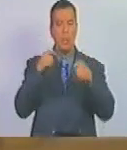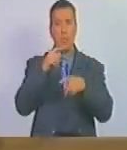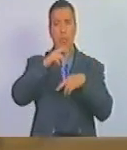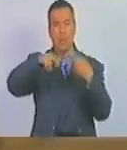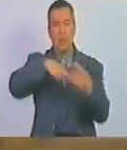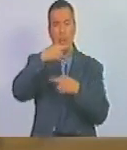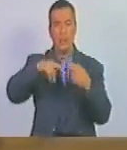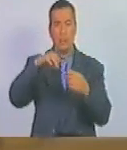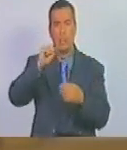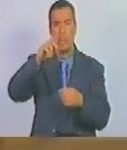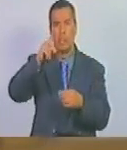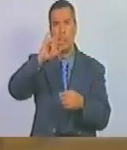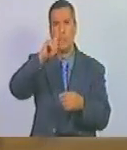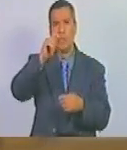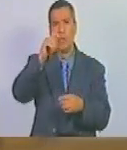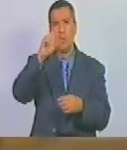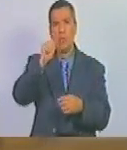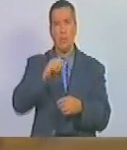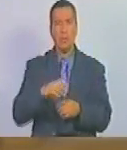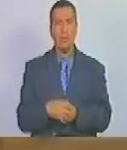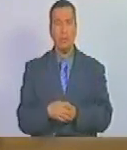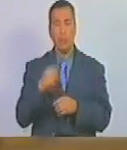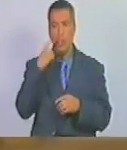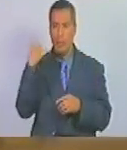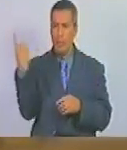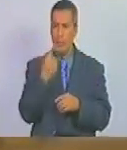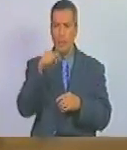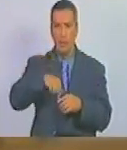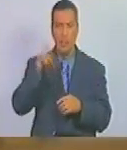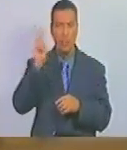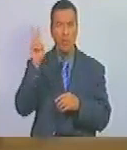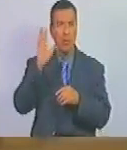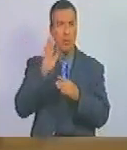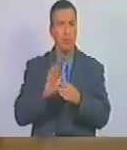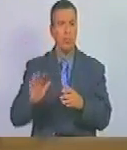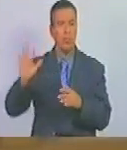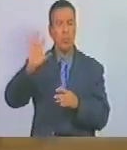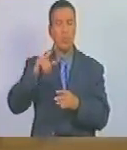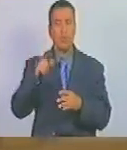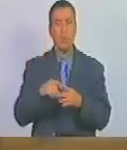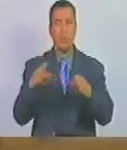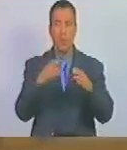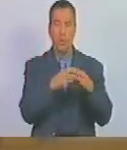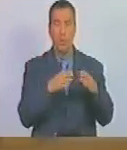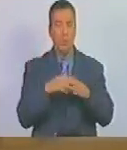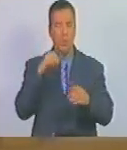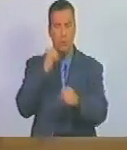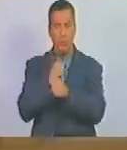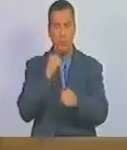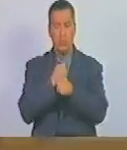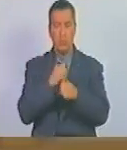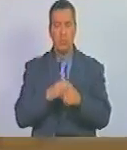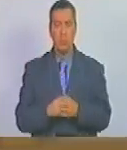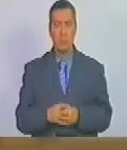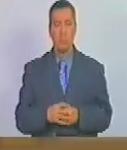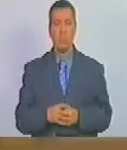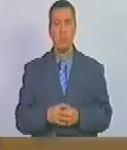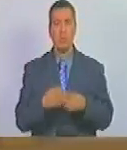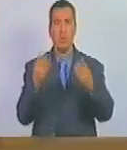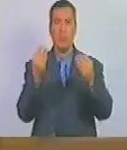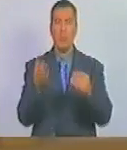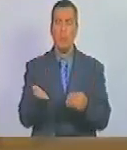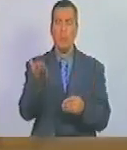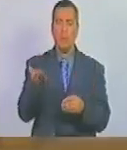la revolución sandinista vino a Venezuela y tuvo una reunión de trabajo muy